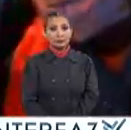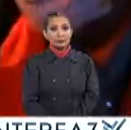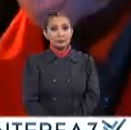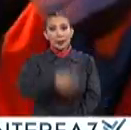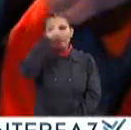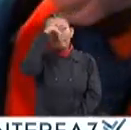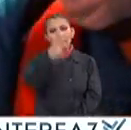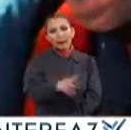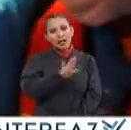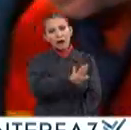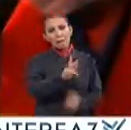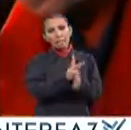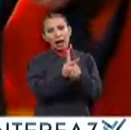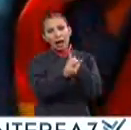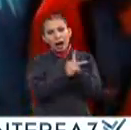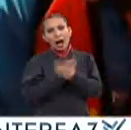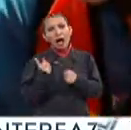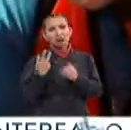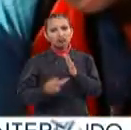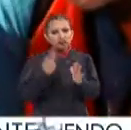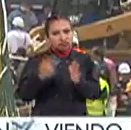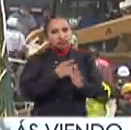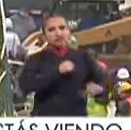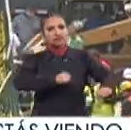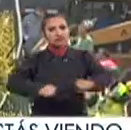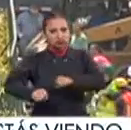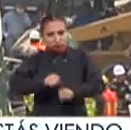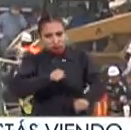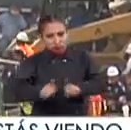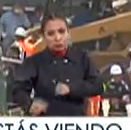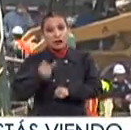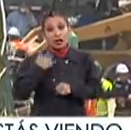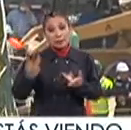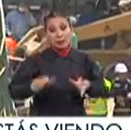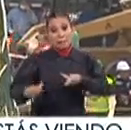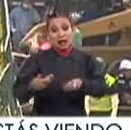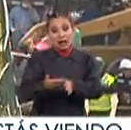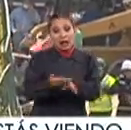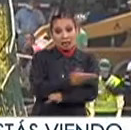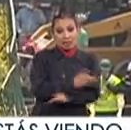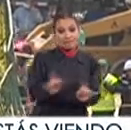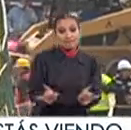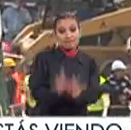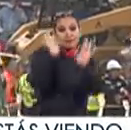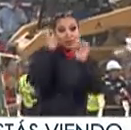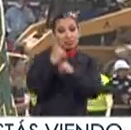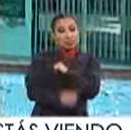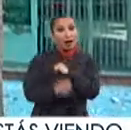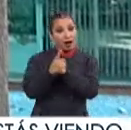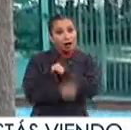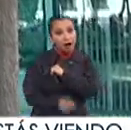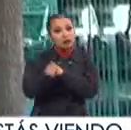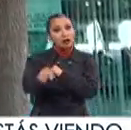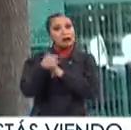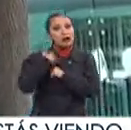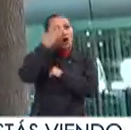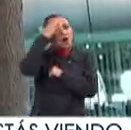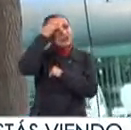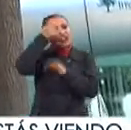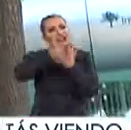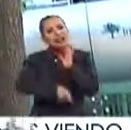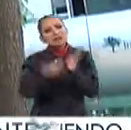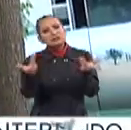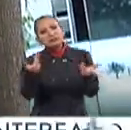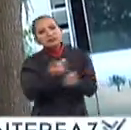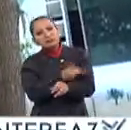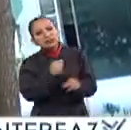México es un país de alta actividad sísmica Y la preparación ante las posibles afectaciones Implica conocer los